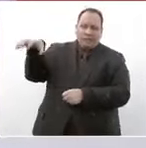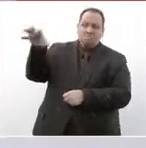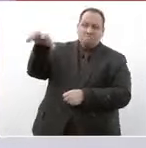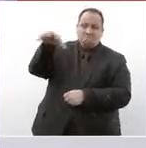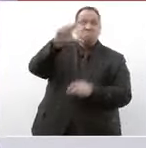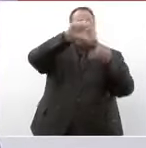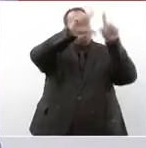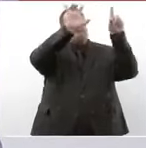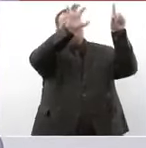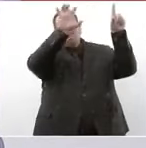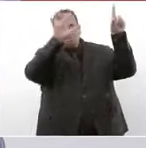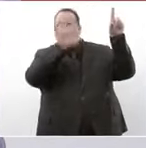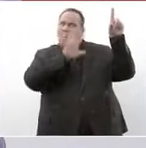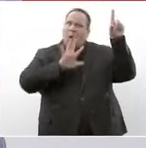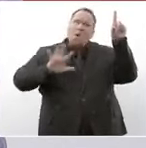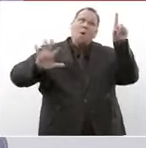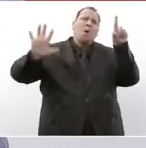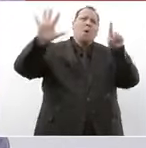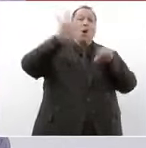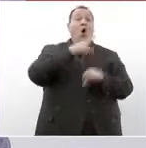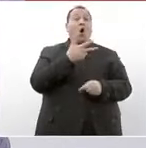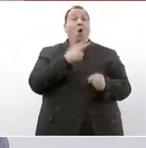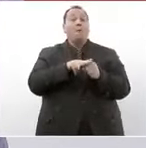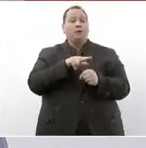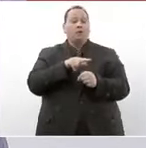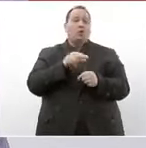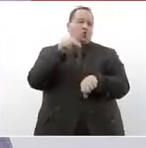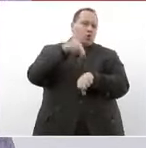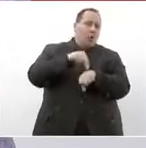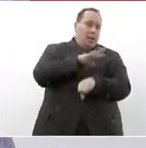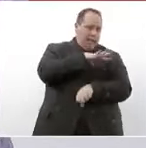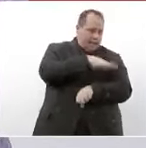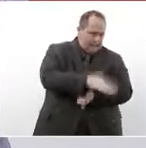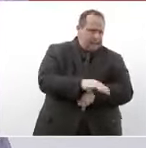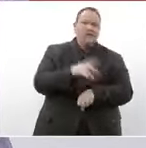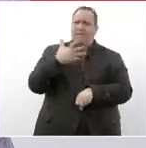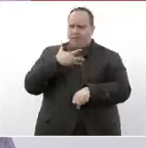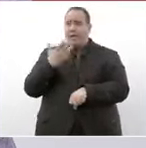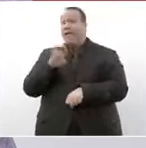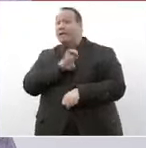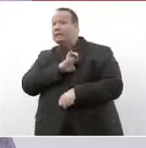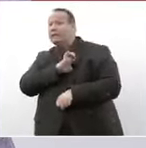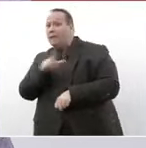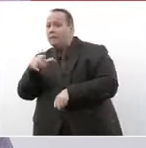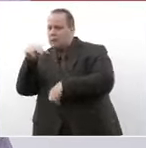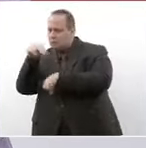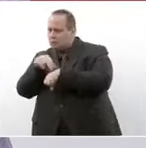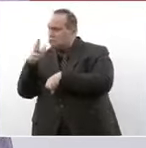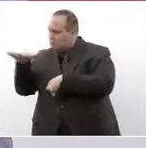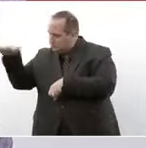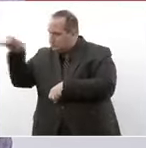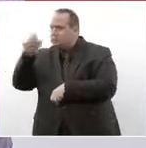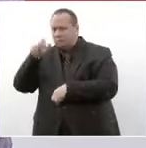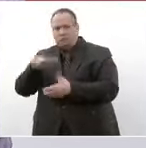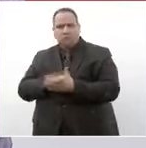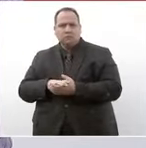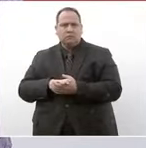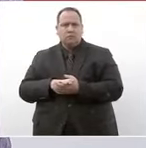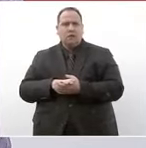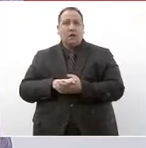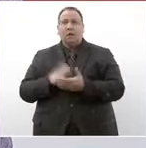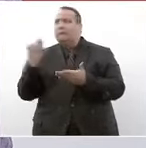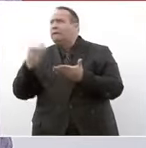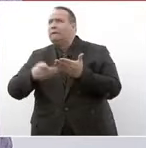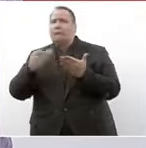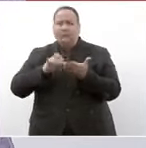vamos a tener todos los médicos generales los médicos especialistas no van a